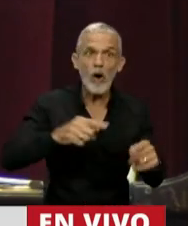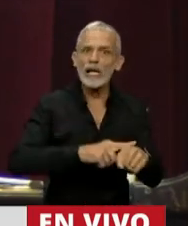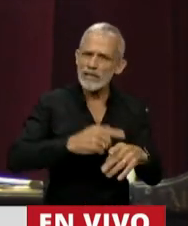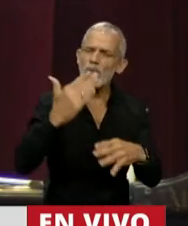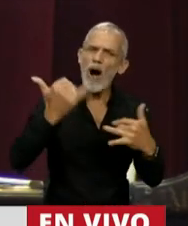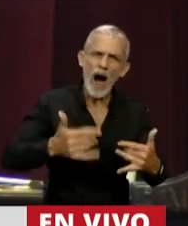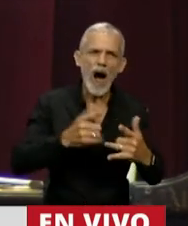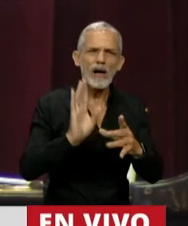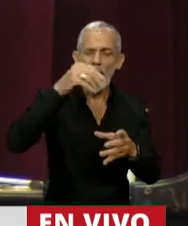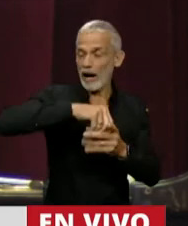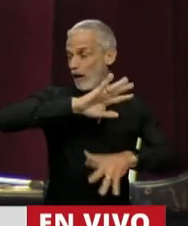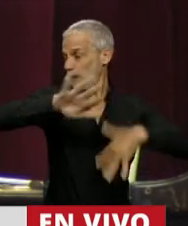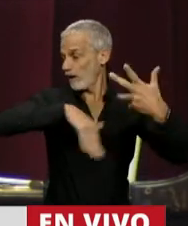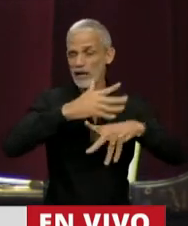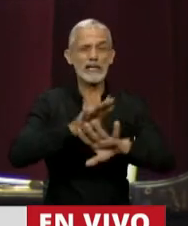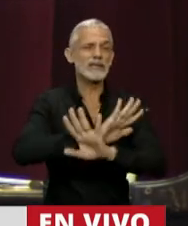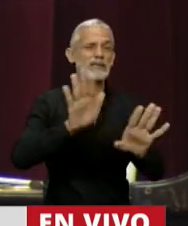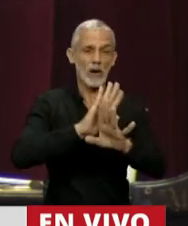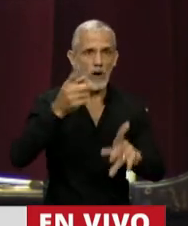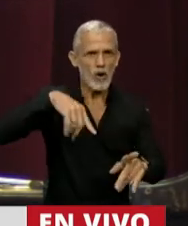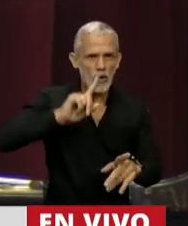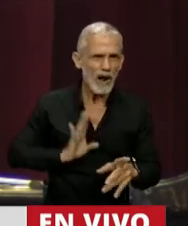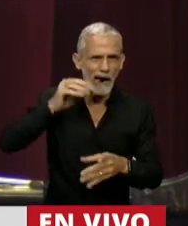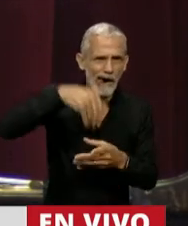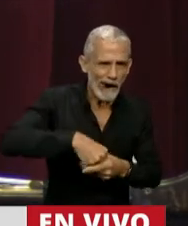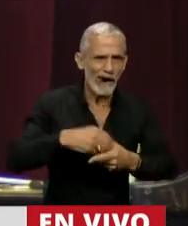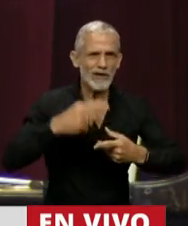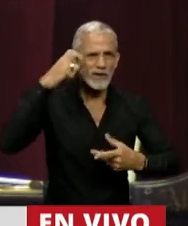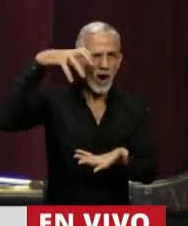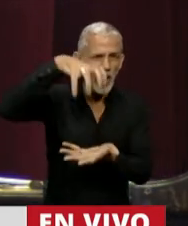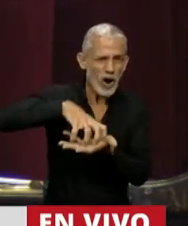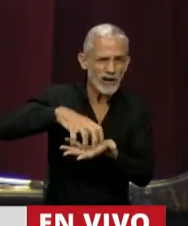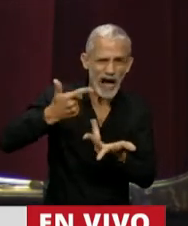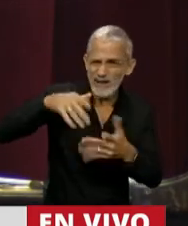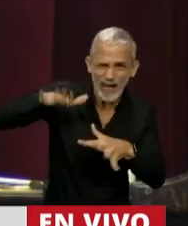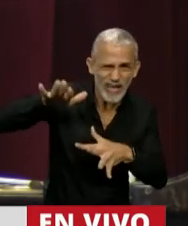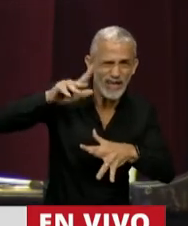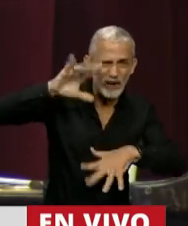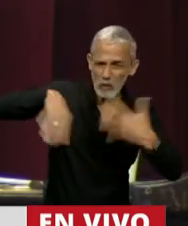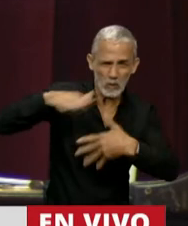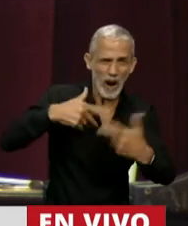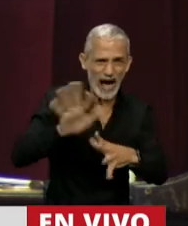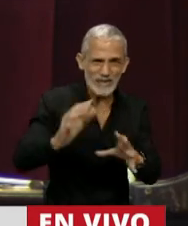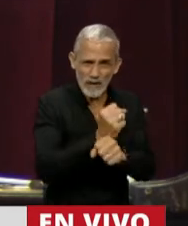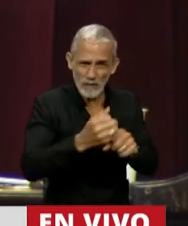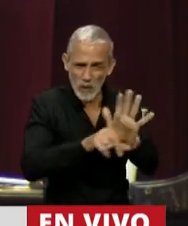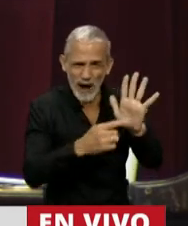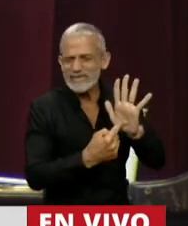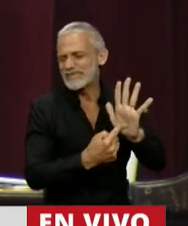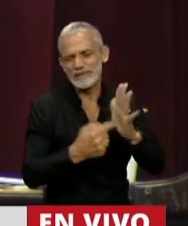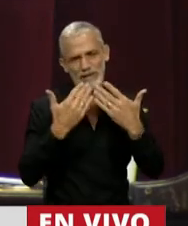no sean parte de un escándalo, no nos sometan y no degraden a este cuerpo a la locura que pretenden realizar.